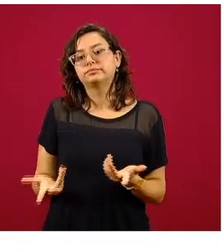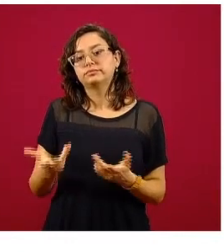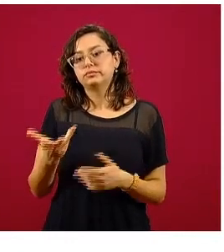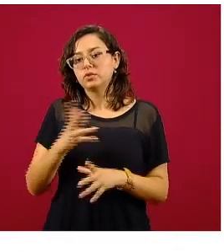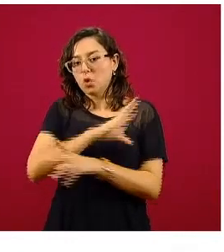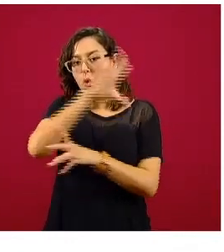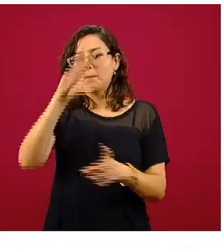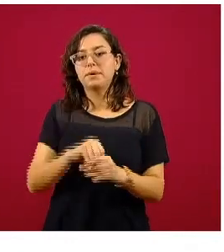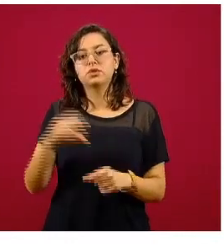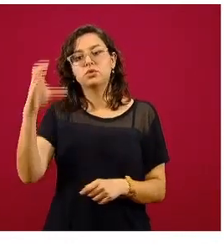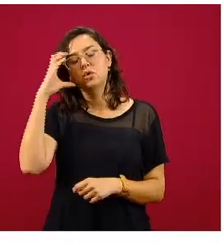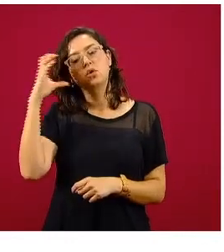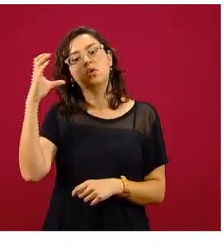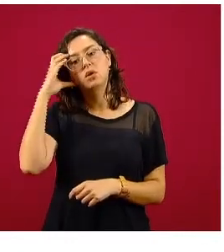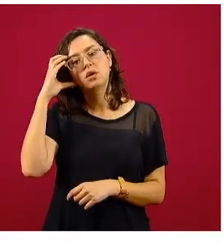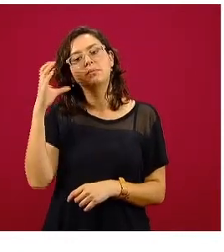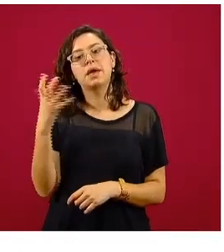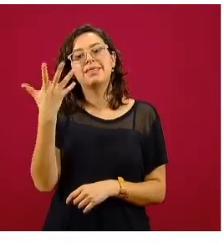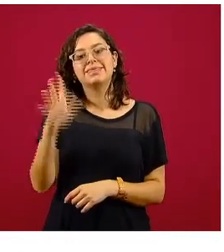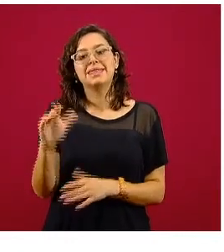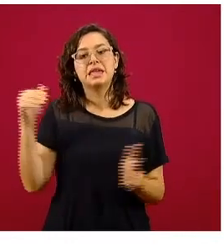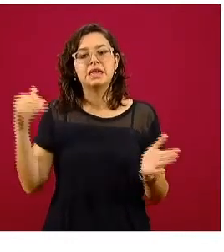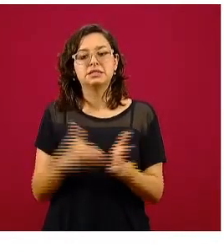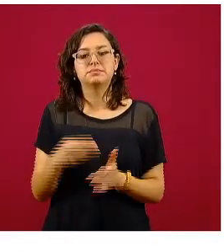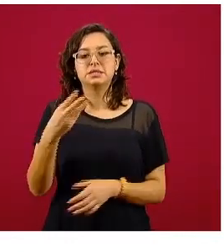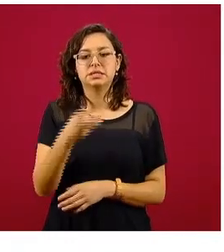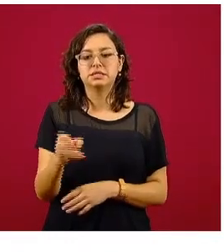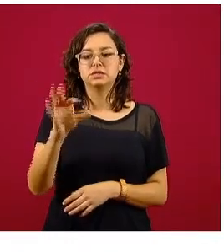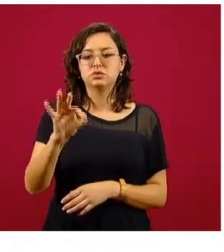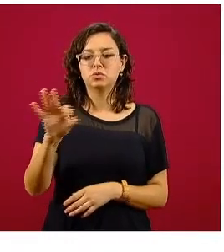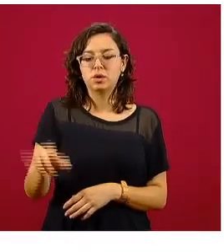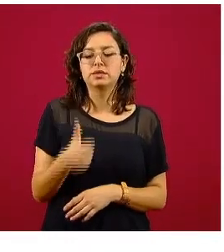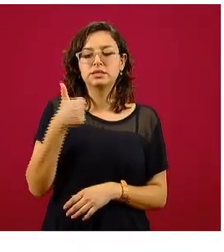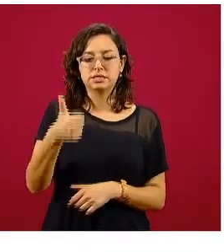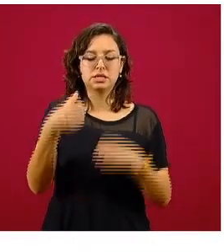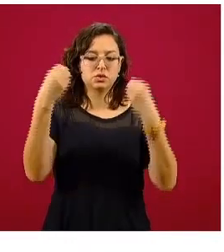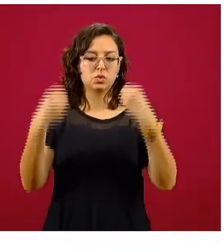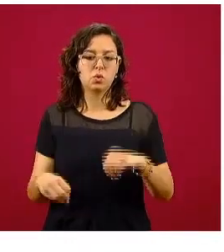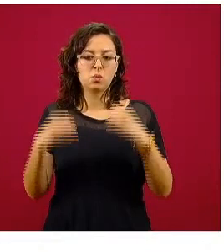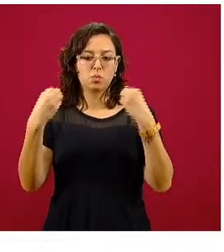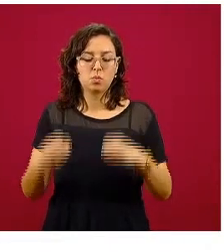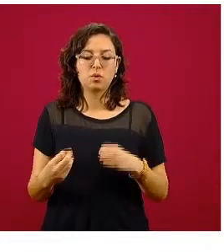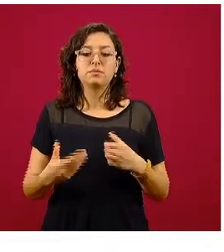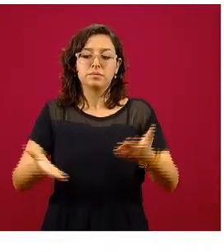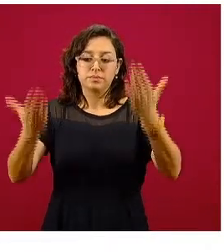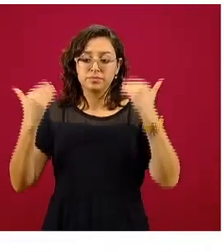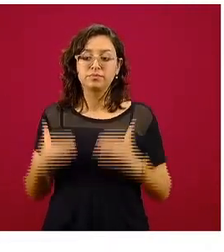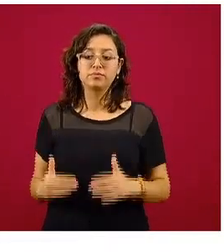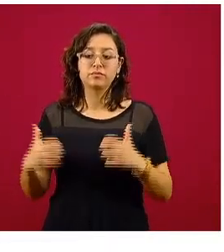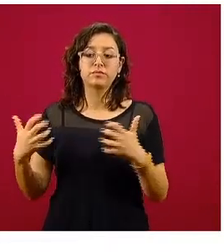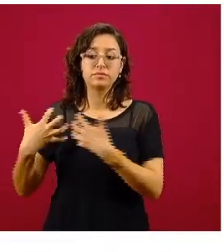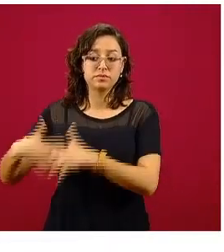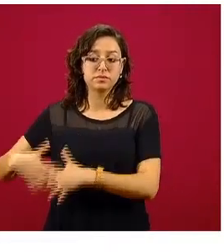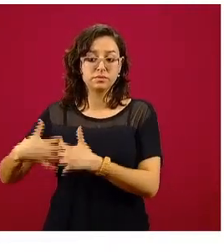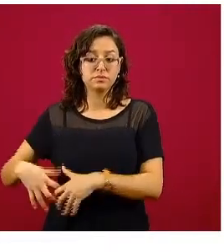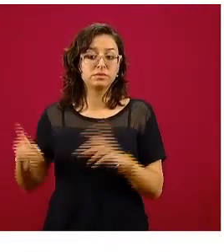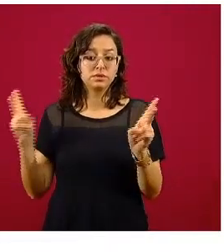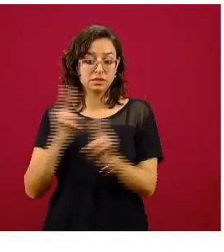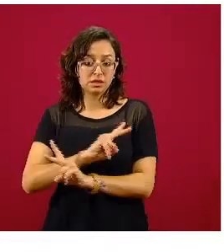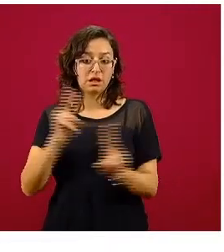.346 camas ocupadas, del total de 22.664. Y en el caso de las que tienen un ventilador